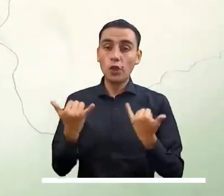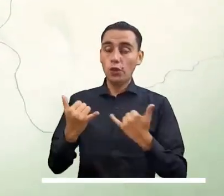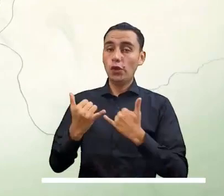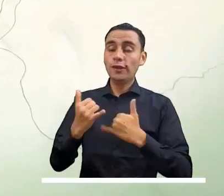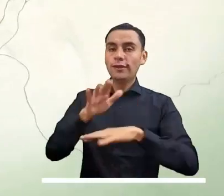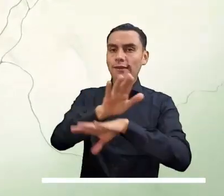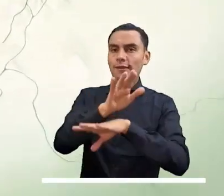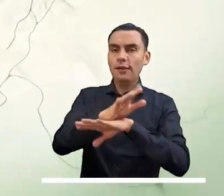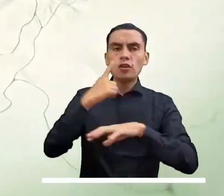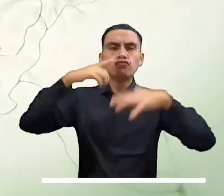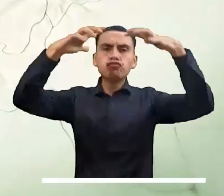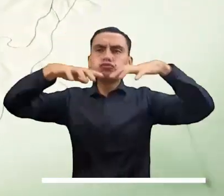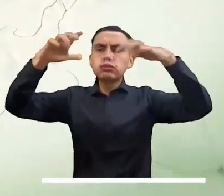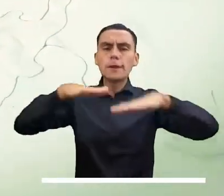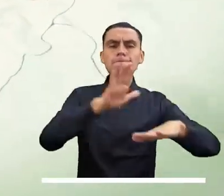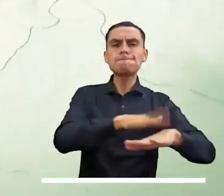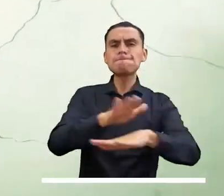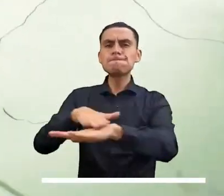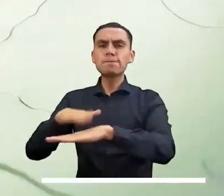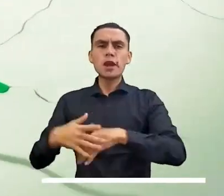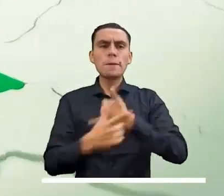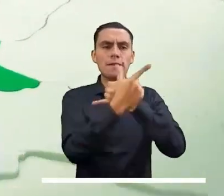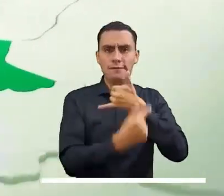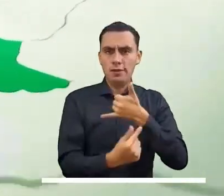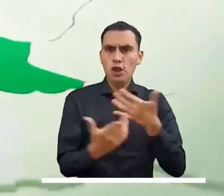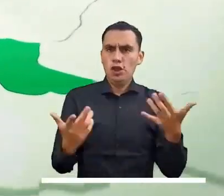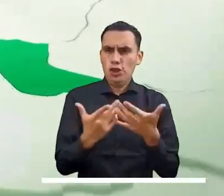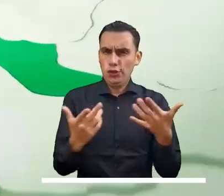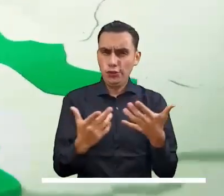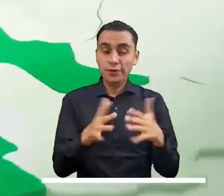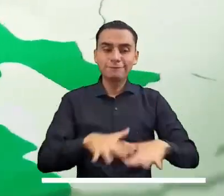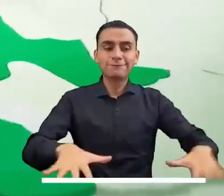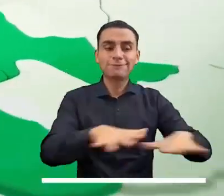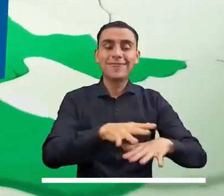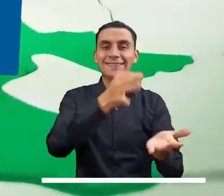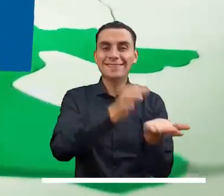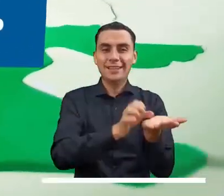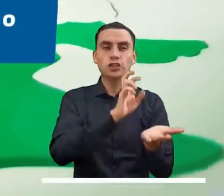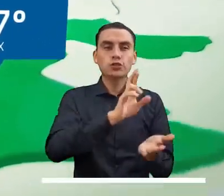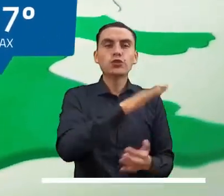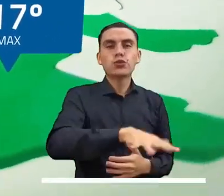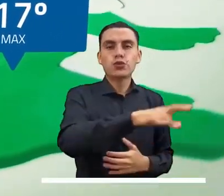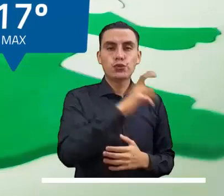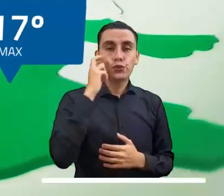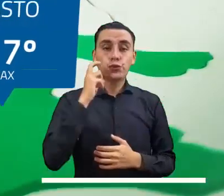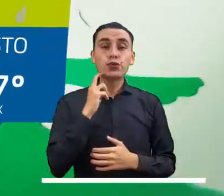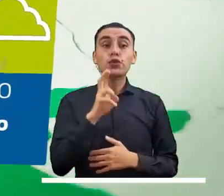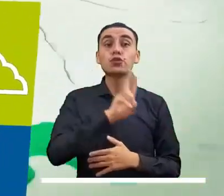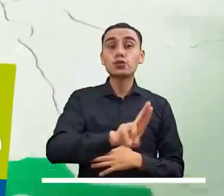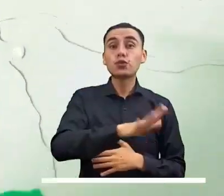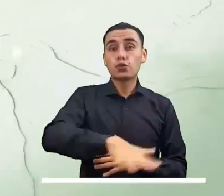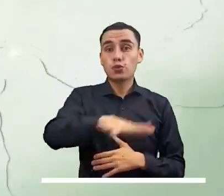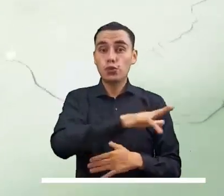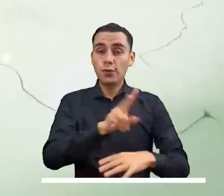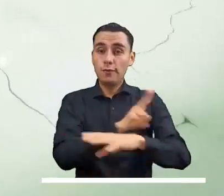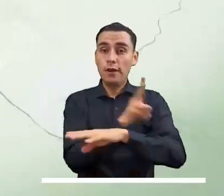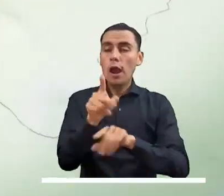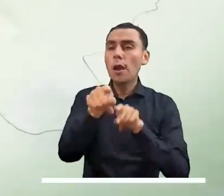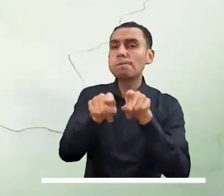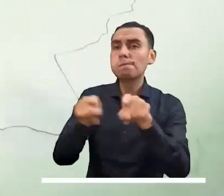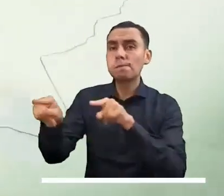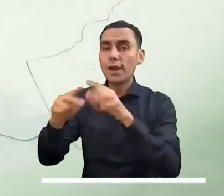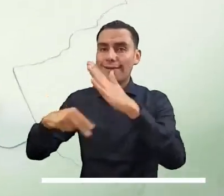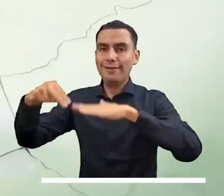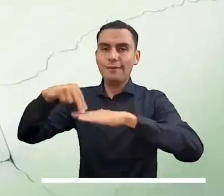ocasionales se estiman en el centro y norte de Chocó y del occidente de Valle del Cauca y Cauca, mientras que las lluvias moderadas son posibles